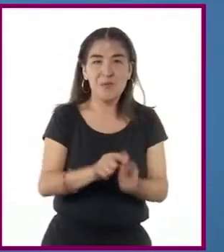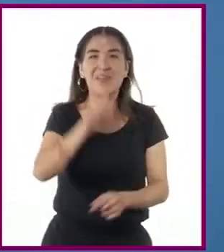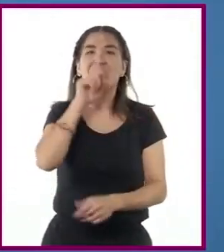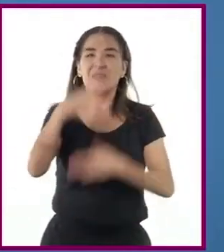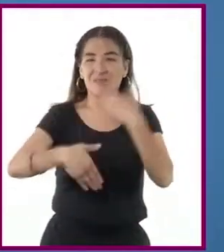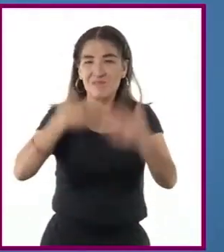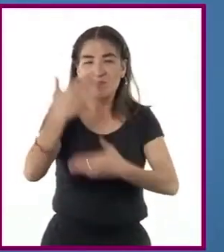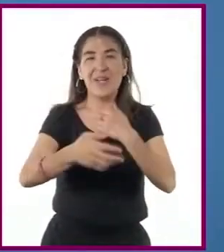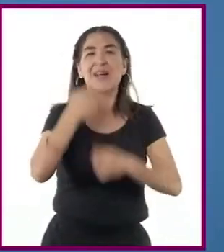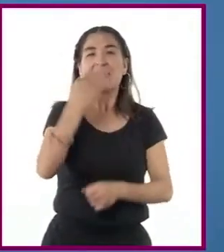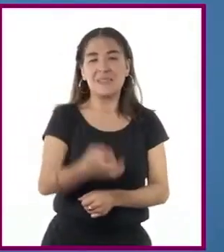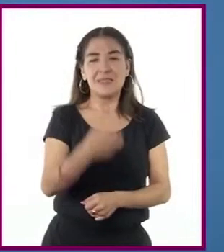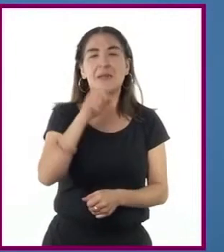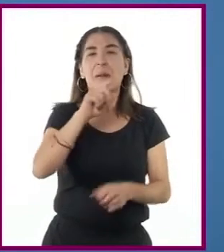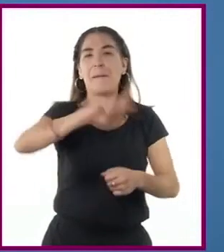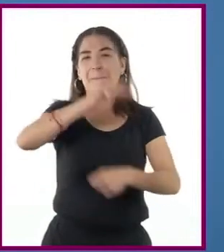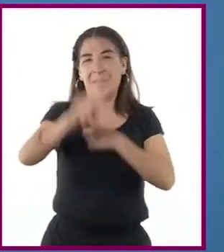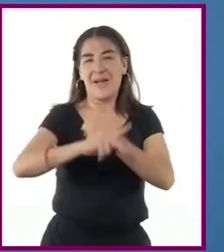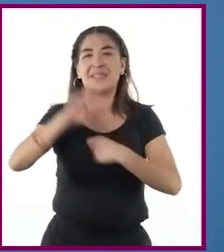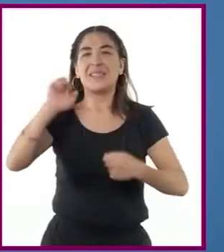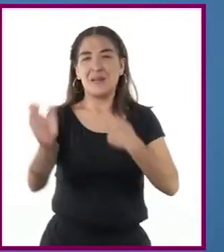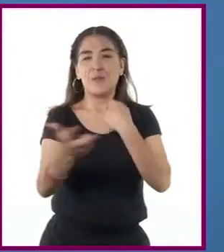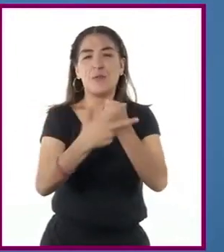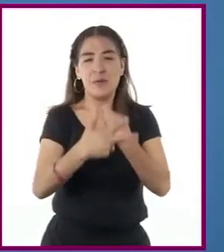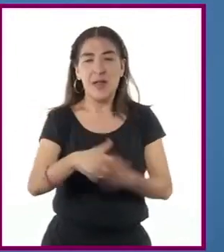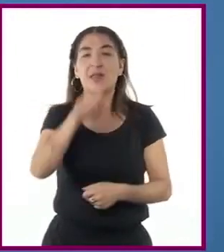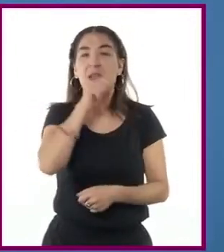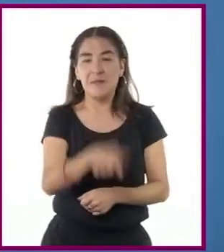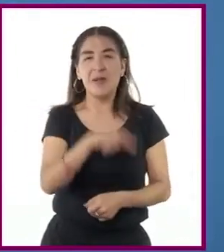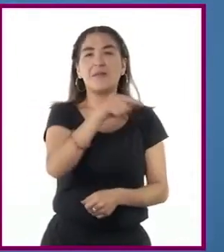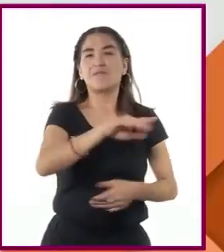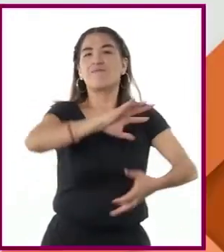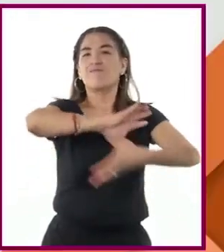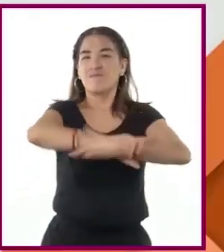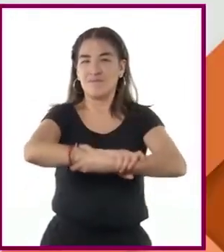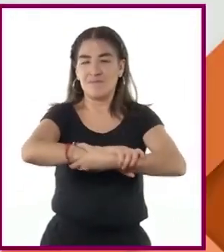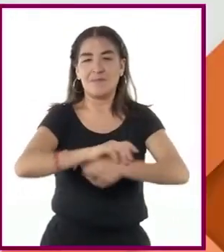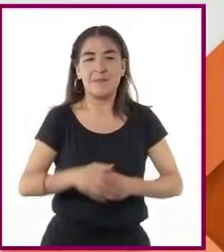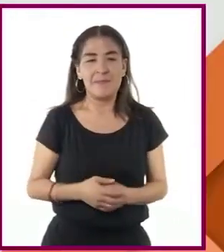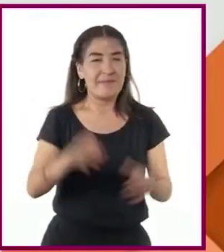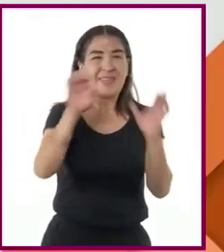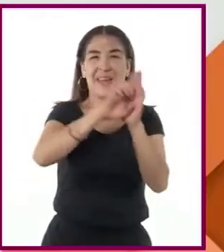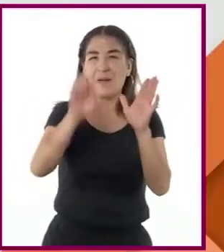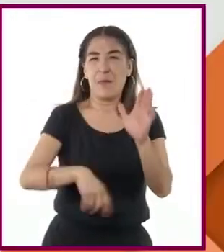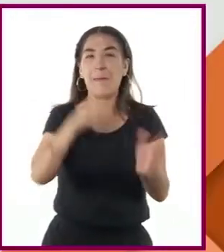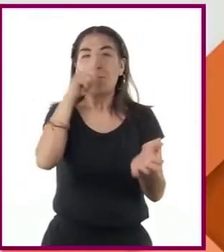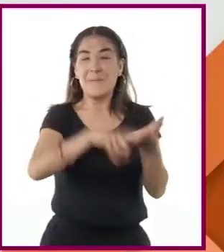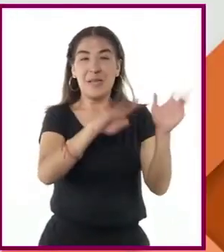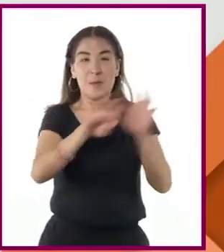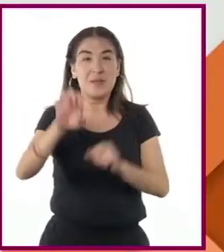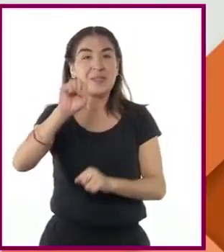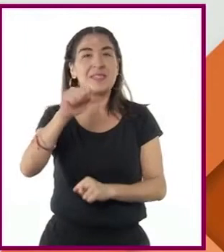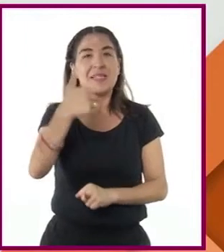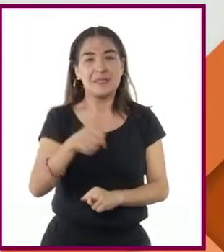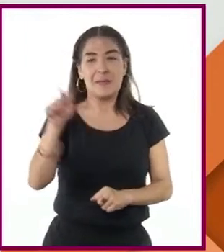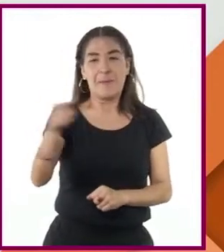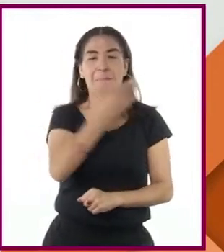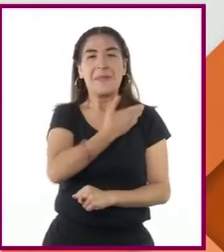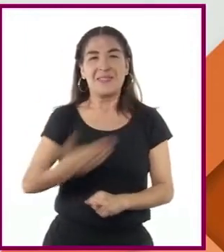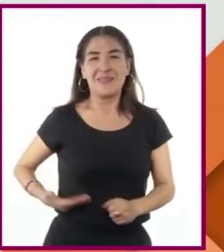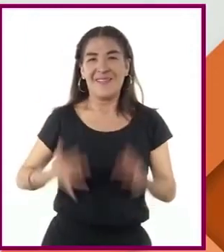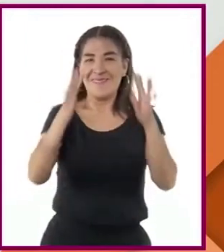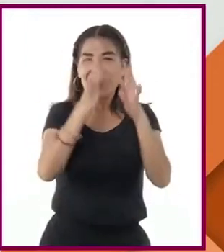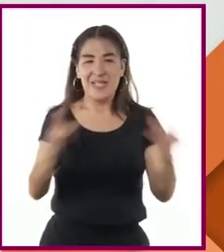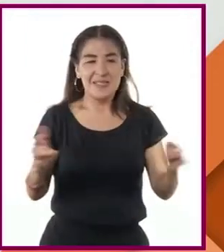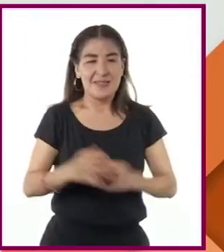conflictos surgieran en aquellos países europeos, incluso entre aliados. Por ejemplo, en 1966, el presidente francés